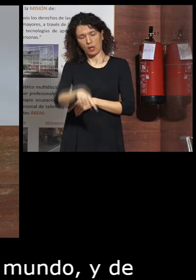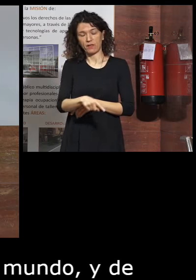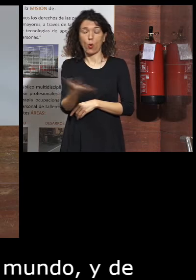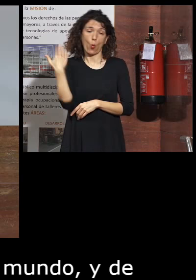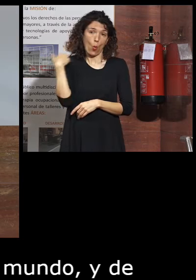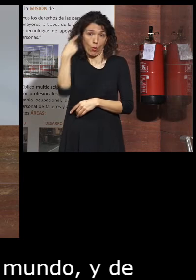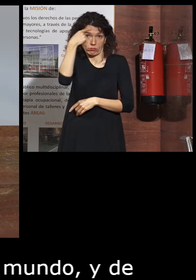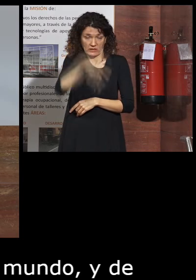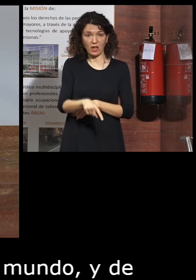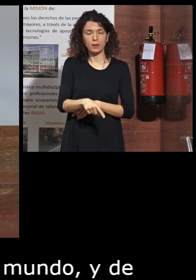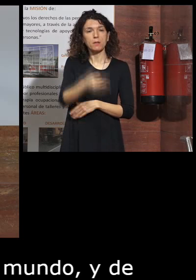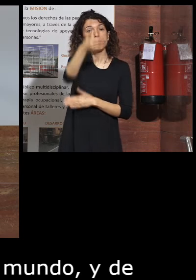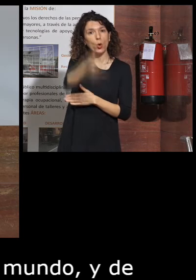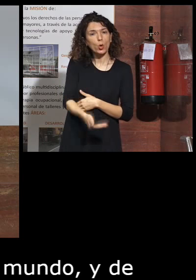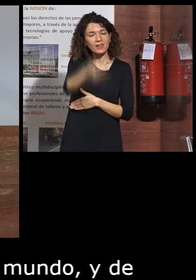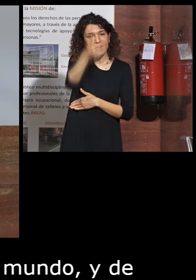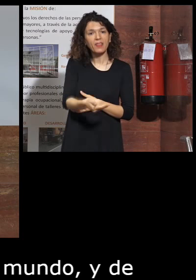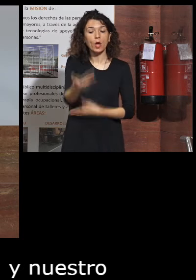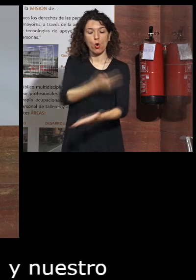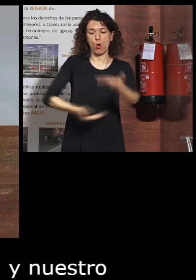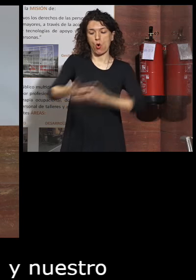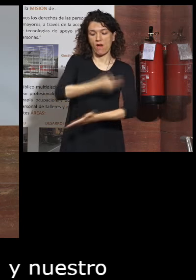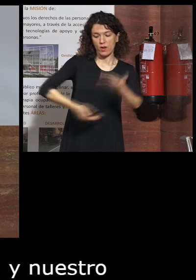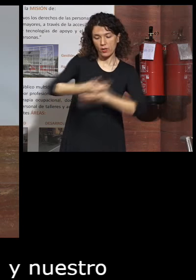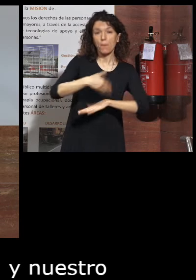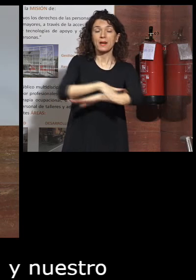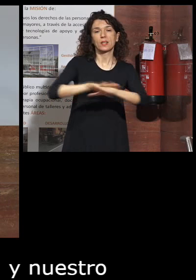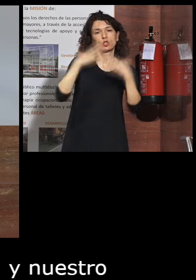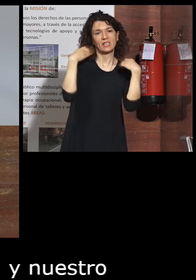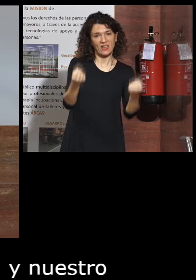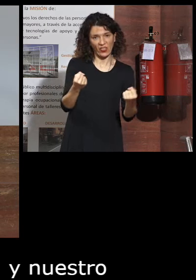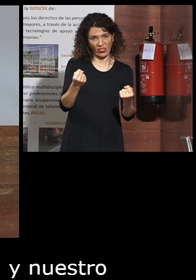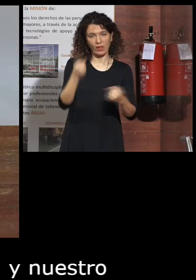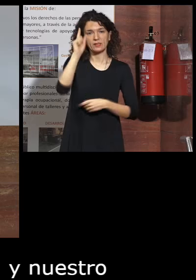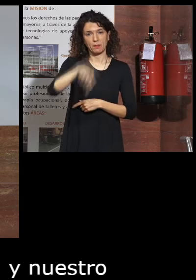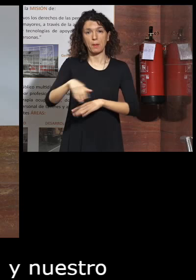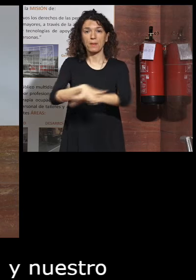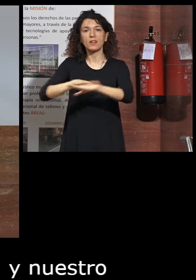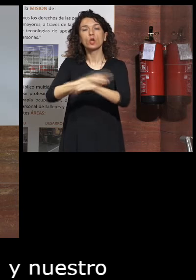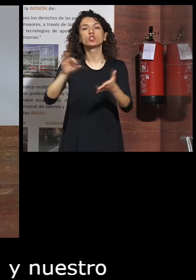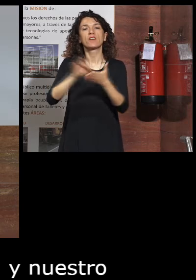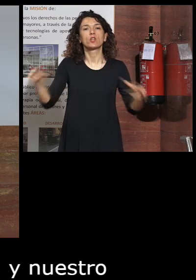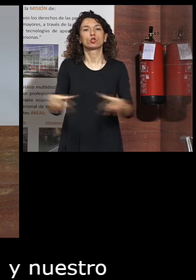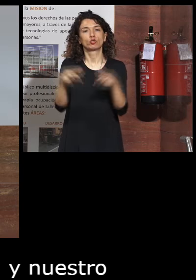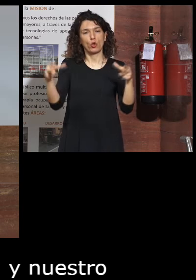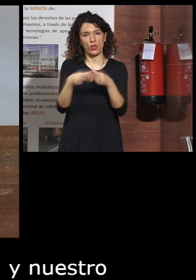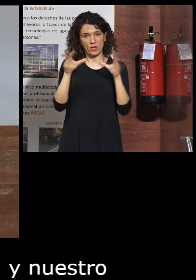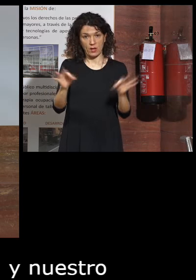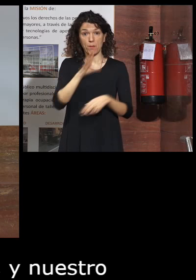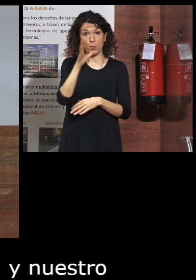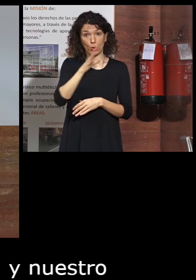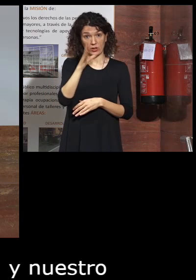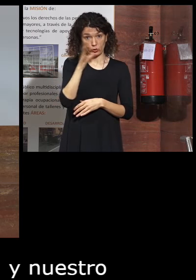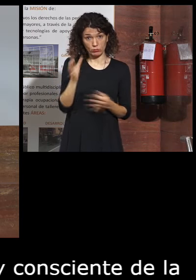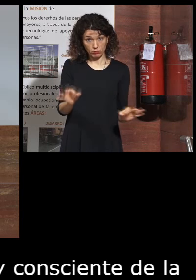muy consciente de la importancia de la colaboración entre el ministerio de sanidad y el ministerio de servicios sociales. Por eso